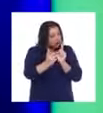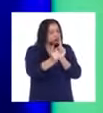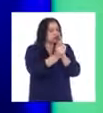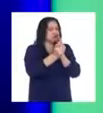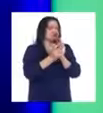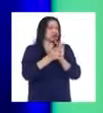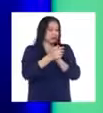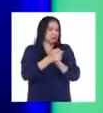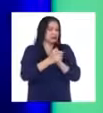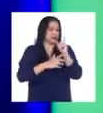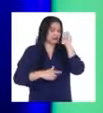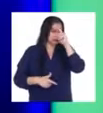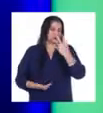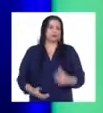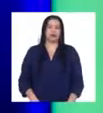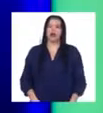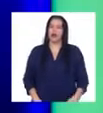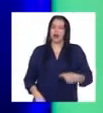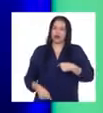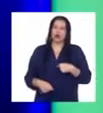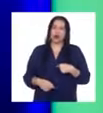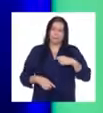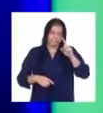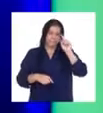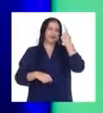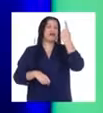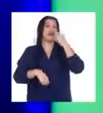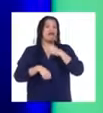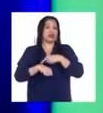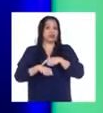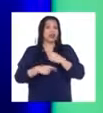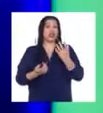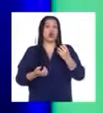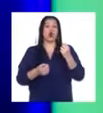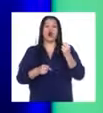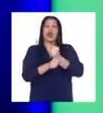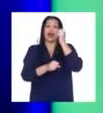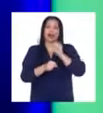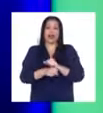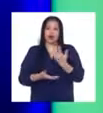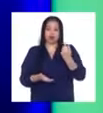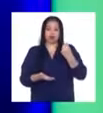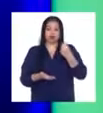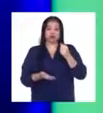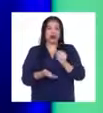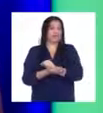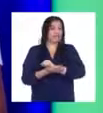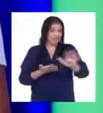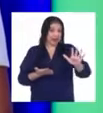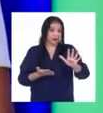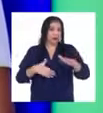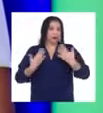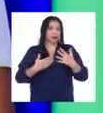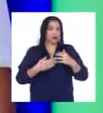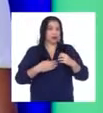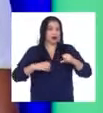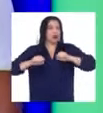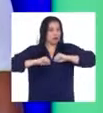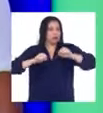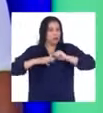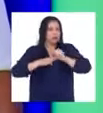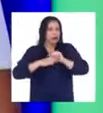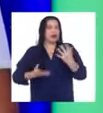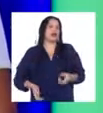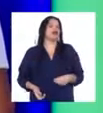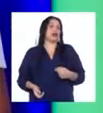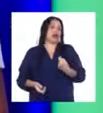La primera vez que gané una beca para poder entrenar en el Centro de Alto Rendimiento de España fue